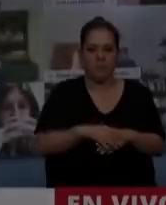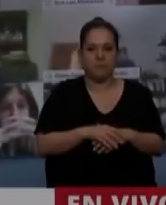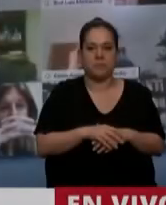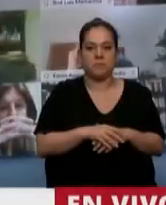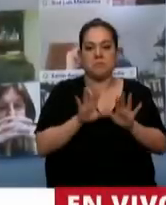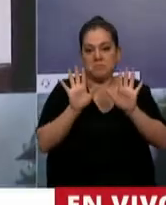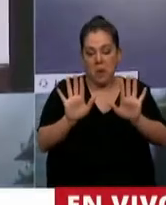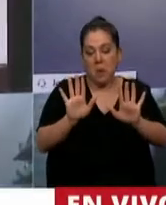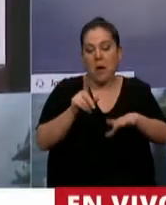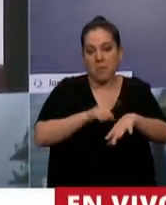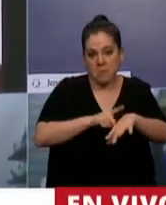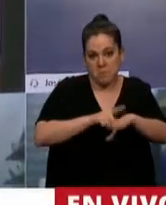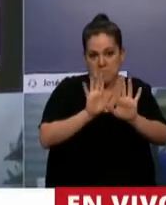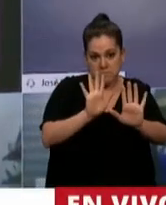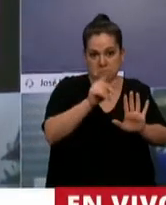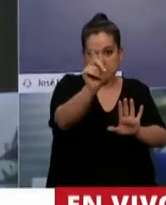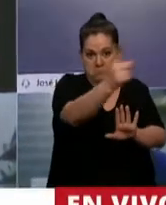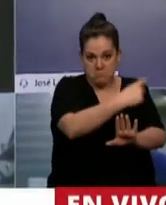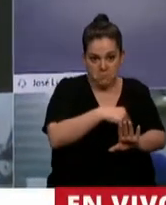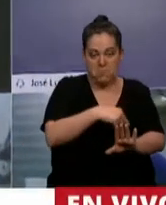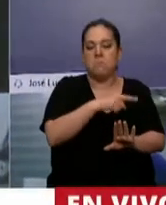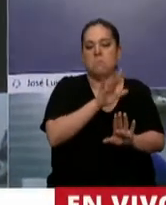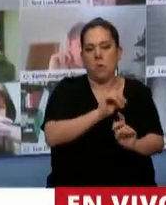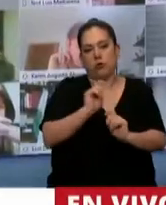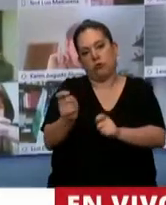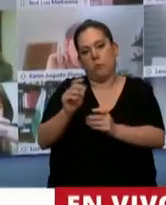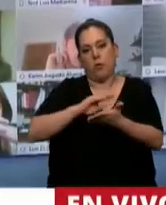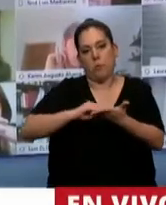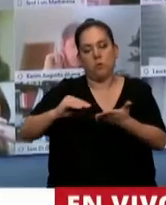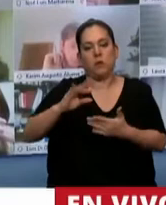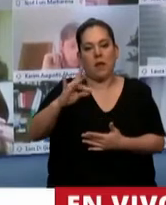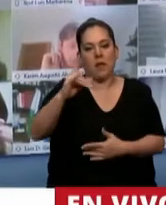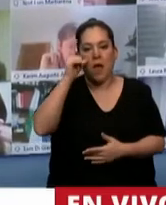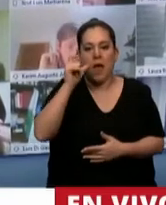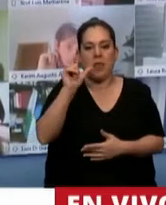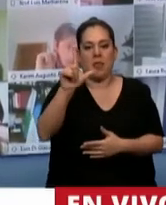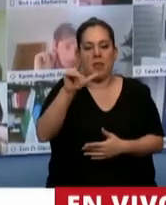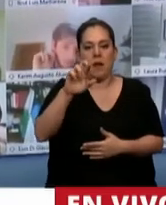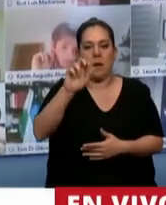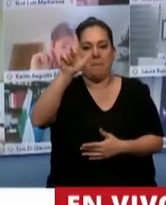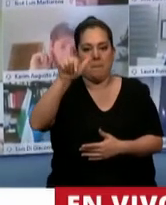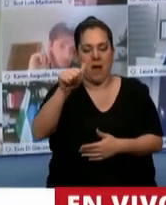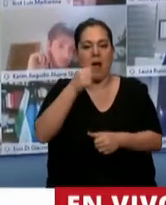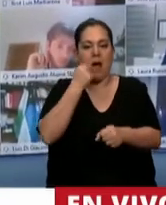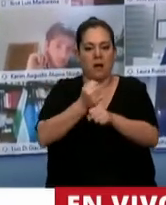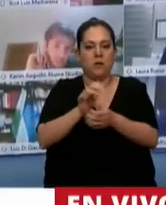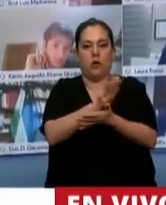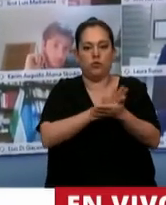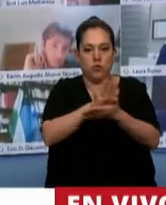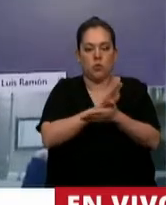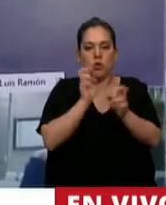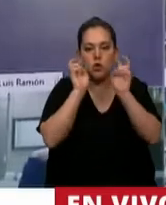Mientras tanto, si te parece, le damos la palabra a la diputada Romina del Pla, mientras arreglamos el problema de sonido